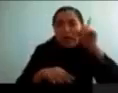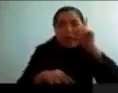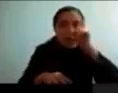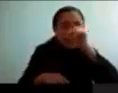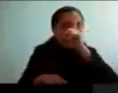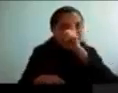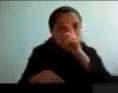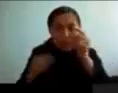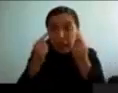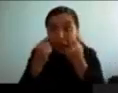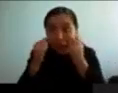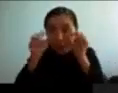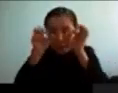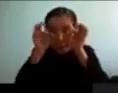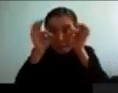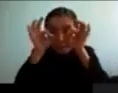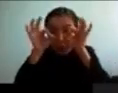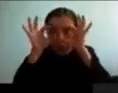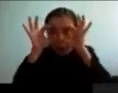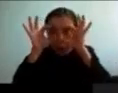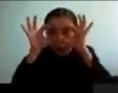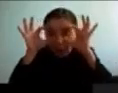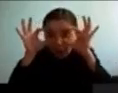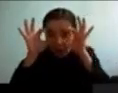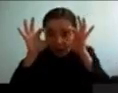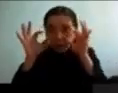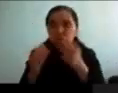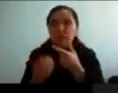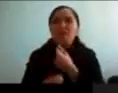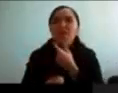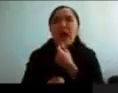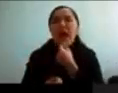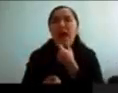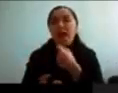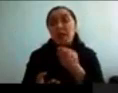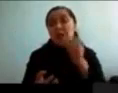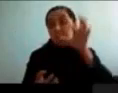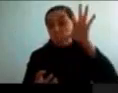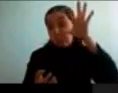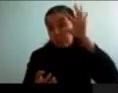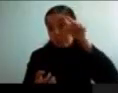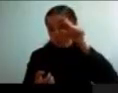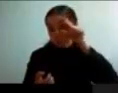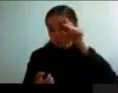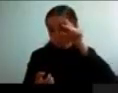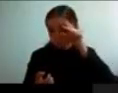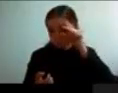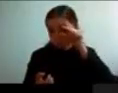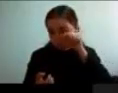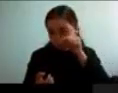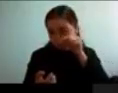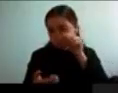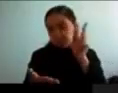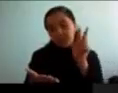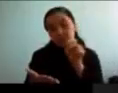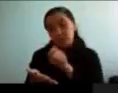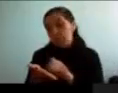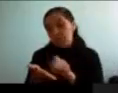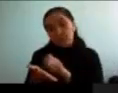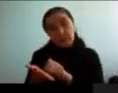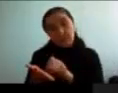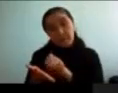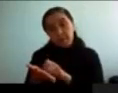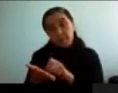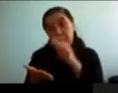cambio, si estamos haciendo una tarea matemática muy muy simple, nuestra pupila rápidamente va a decaer, a pesar de que nuestra imagen, la imagen que estamos viendo sea exactamente la misma.